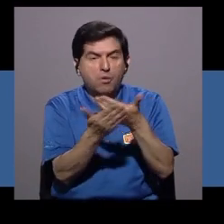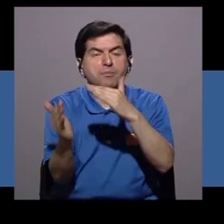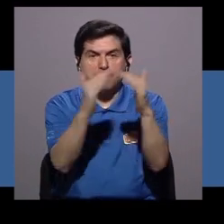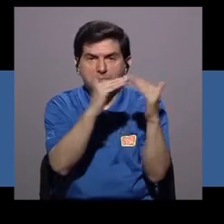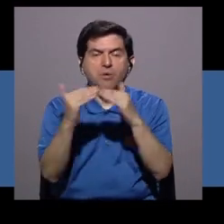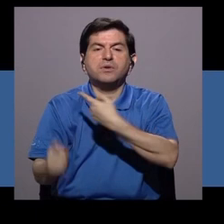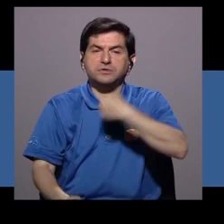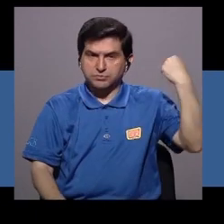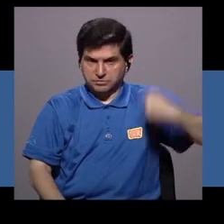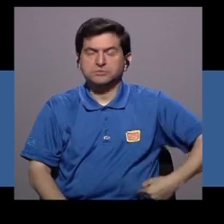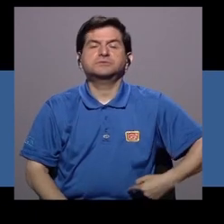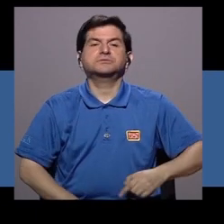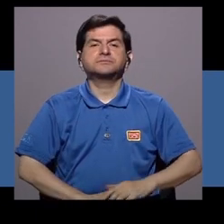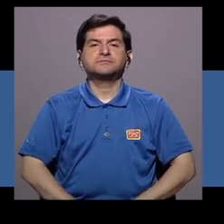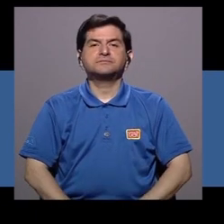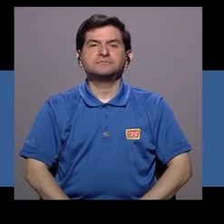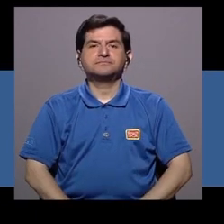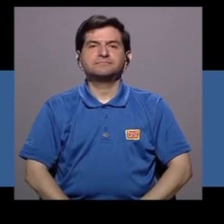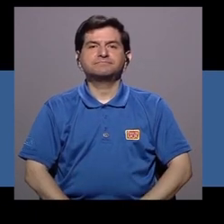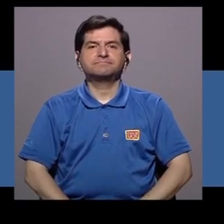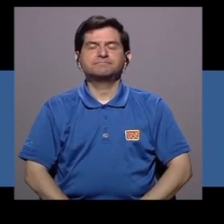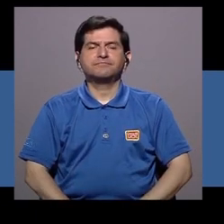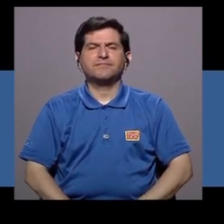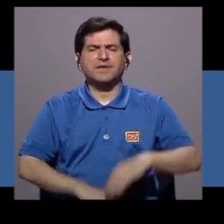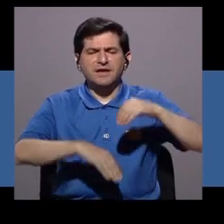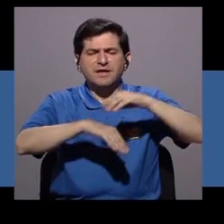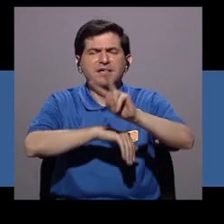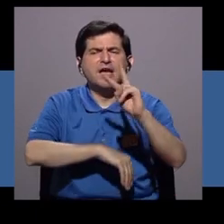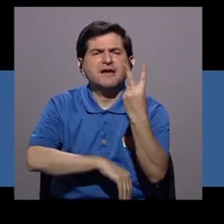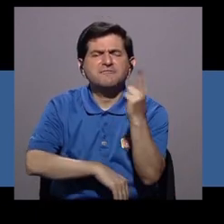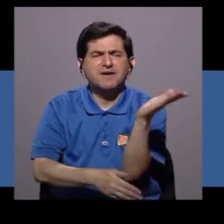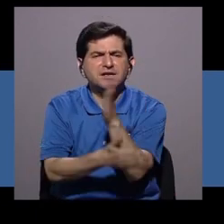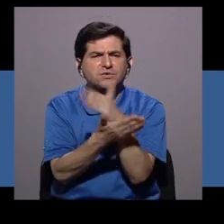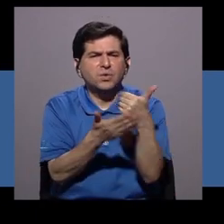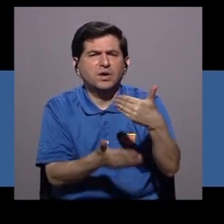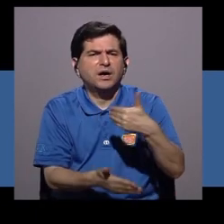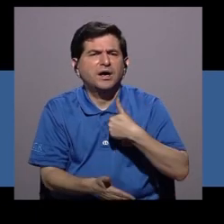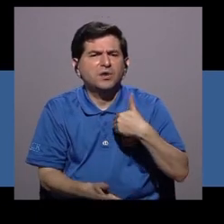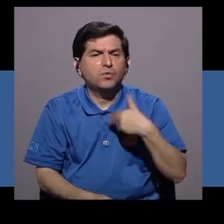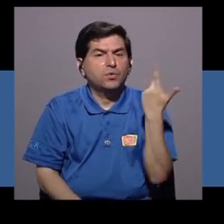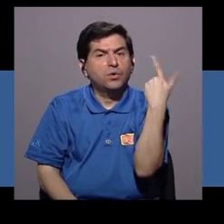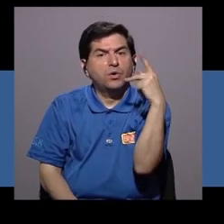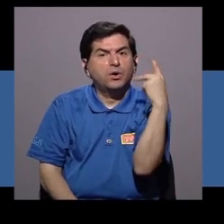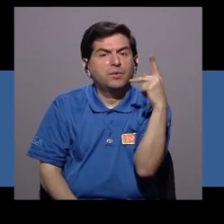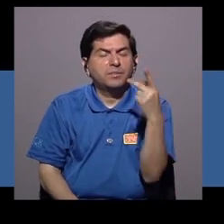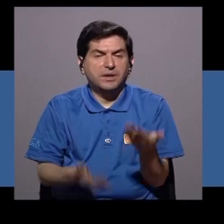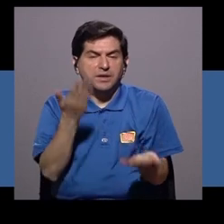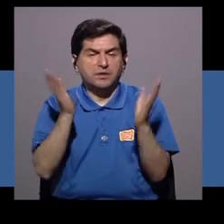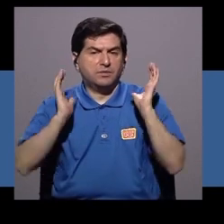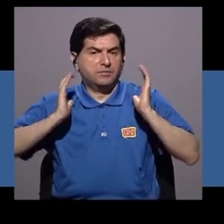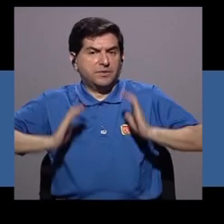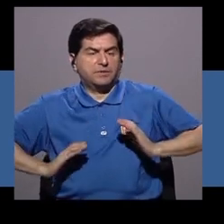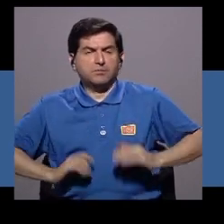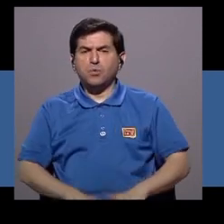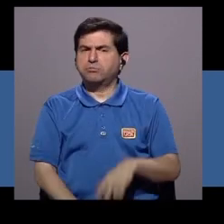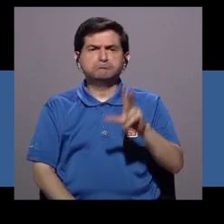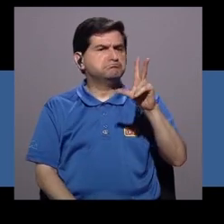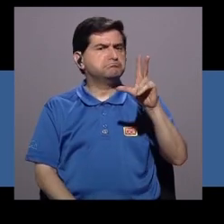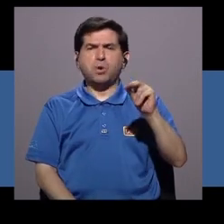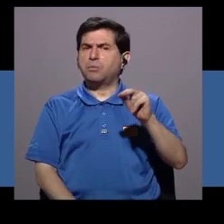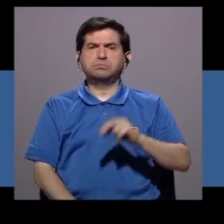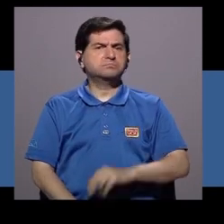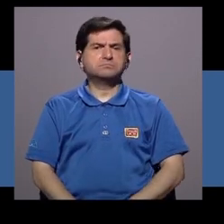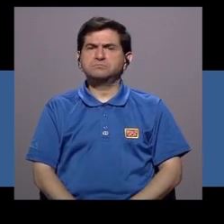aún más en esa población de China. Ok, efectos secundarios, ¿tiene alguno riesgos para el cuerpo?